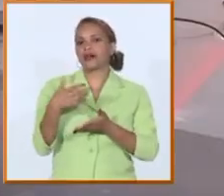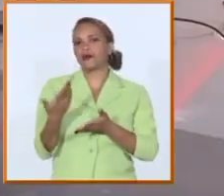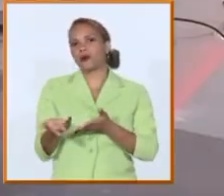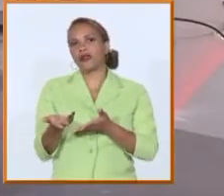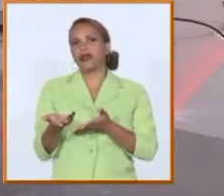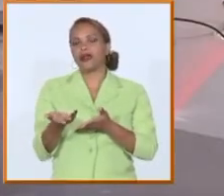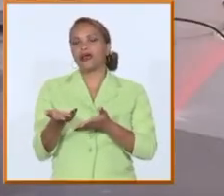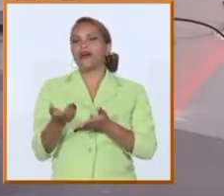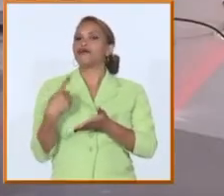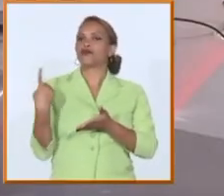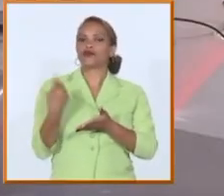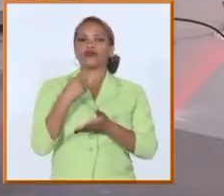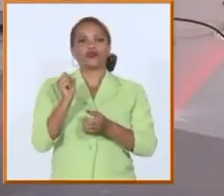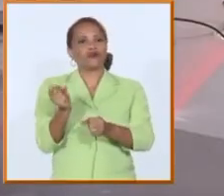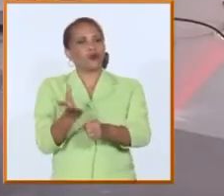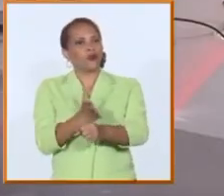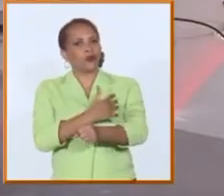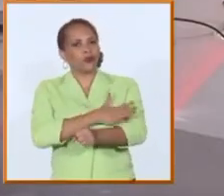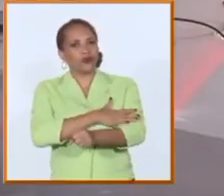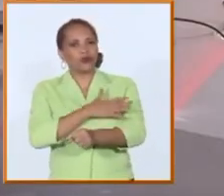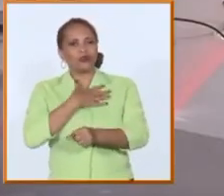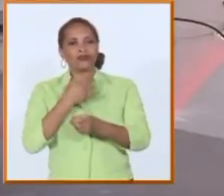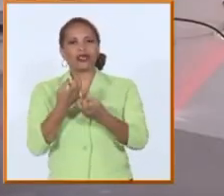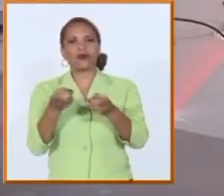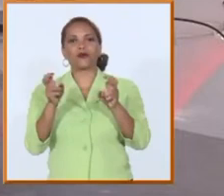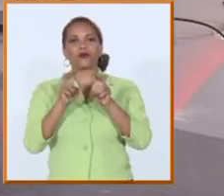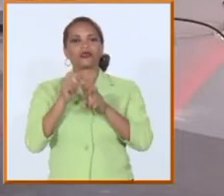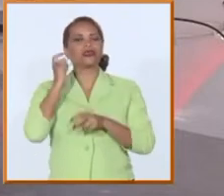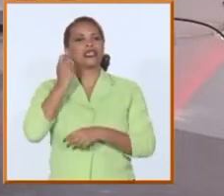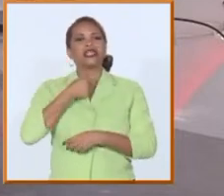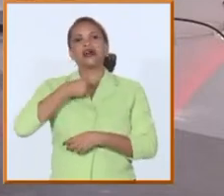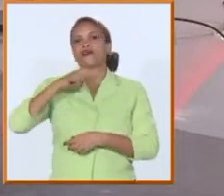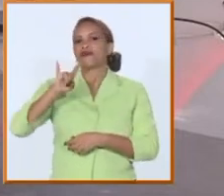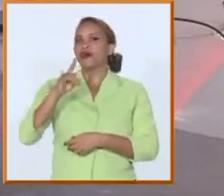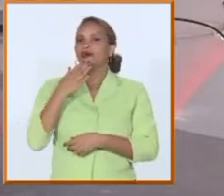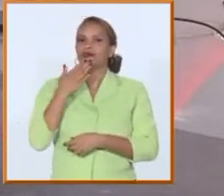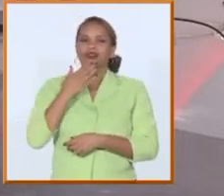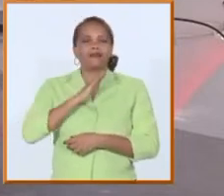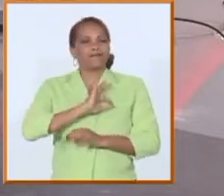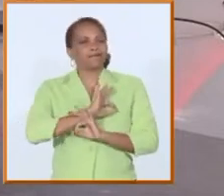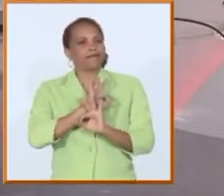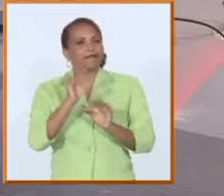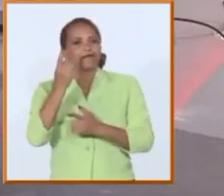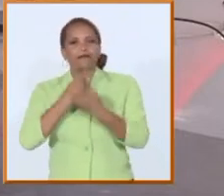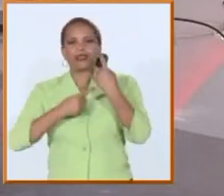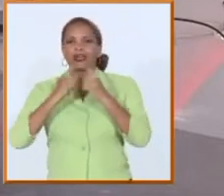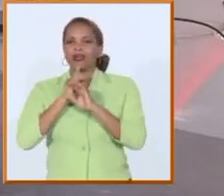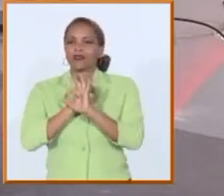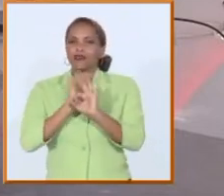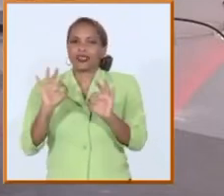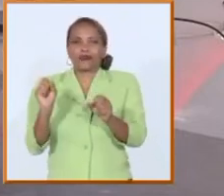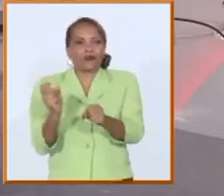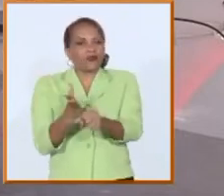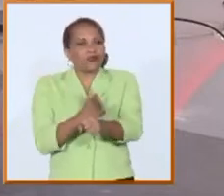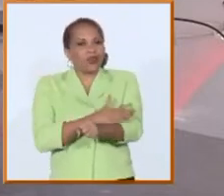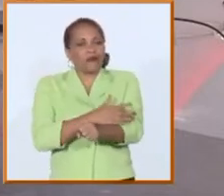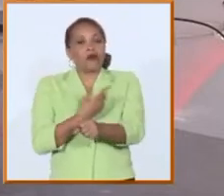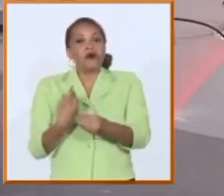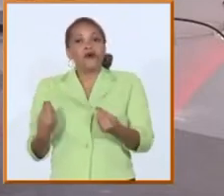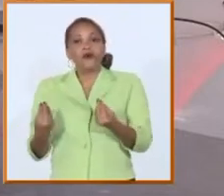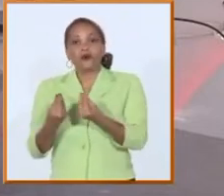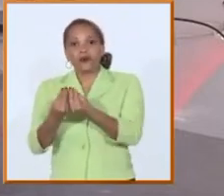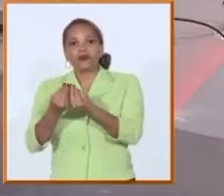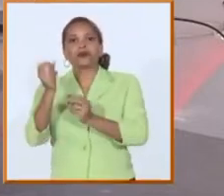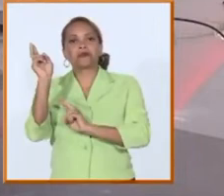nosotros nos sentimos orgullosos de ello el congreso el décimo congreso de la FEU fue una cosa espectacular que nos conmovió que estamos acompañando hoy sus